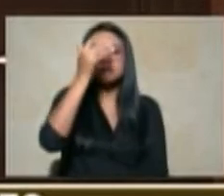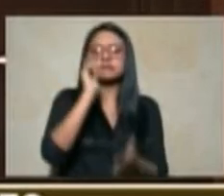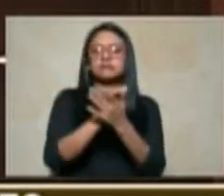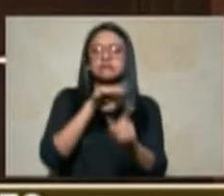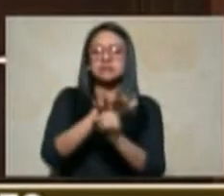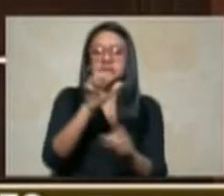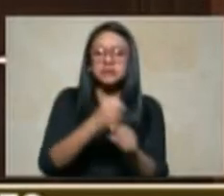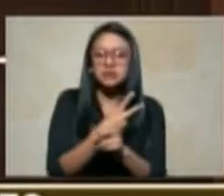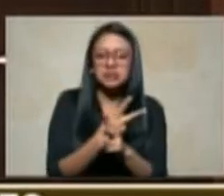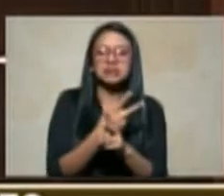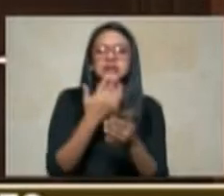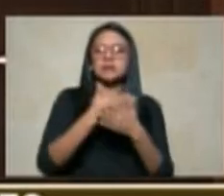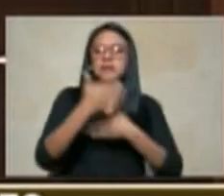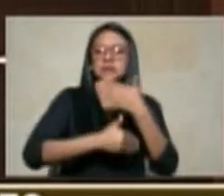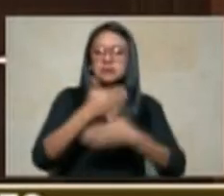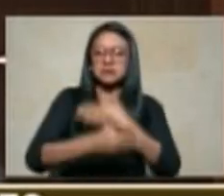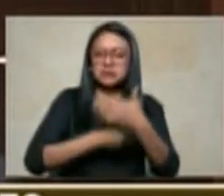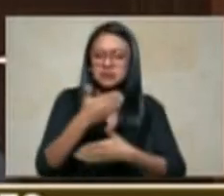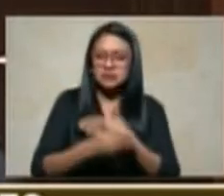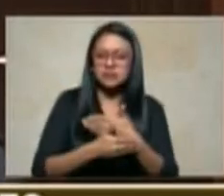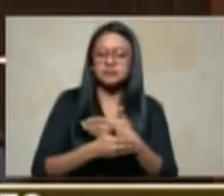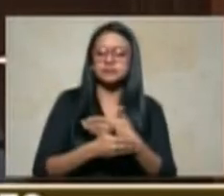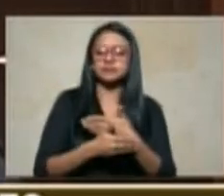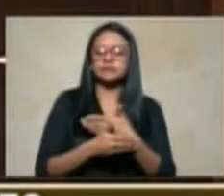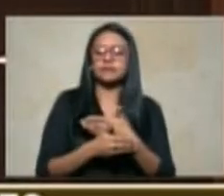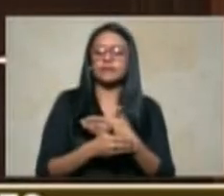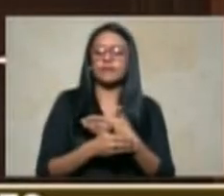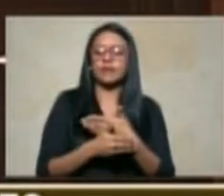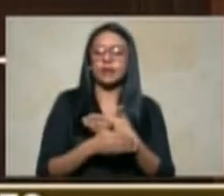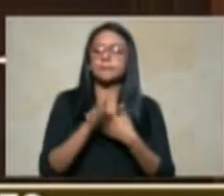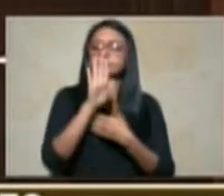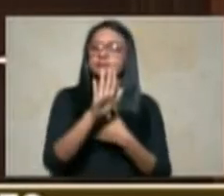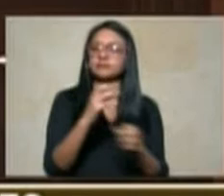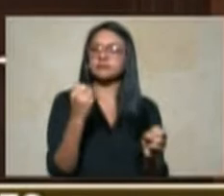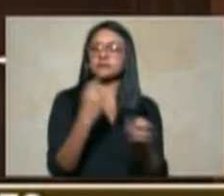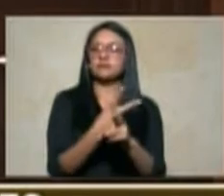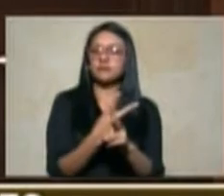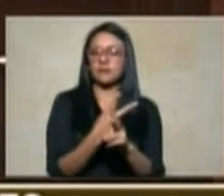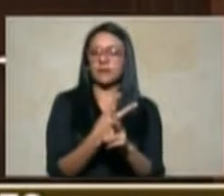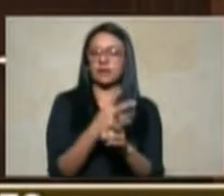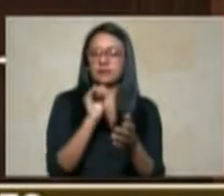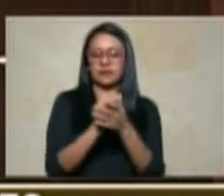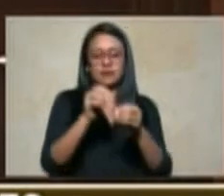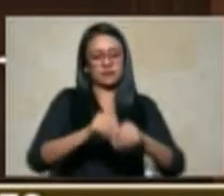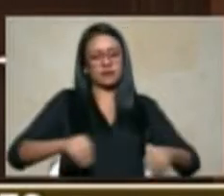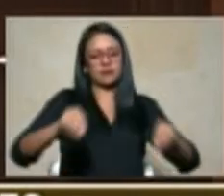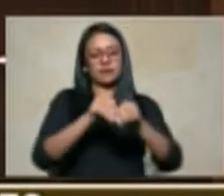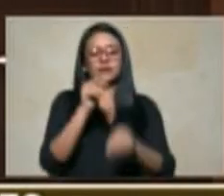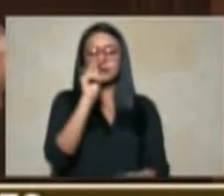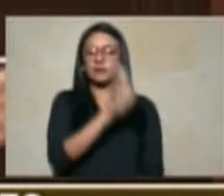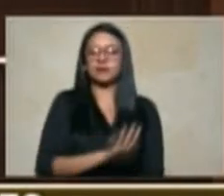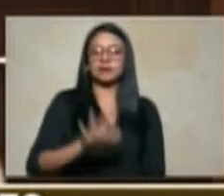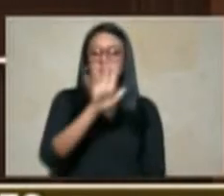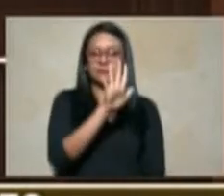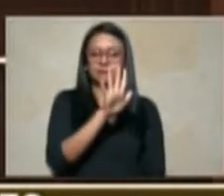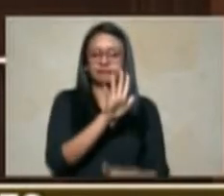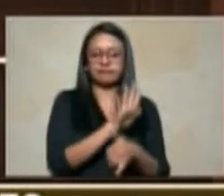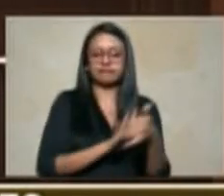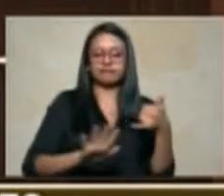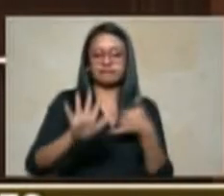de violencia en el territorio nacional rodemos un poco el video entonces para conocer